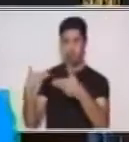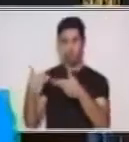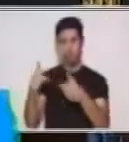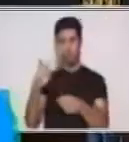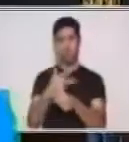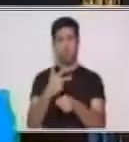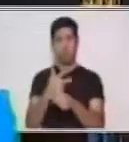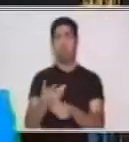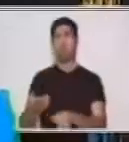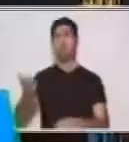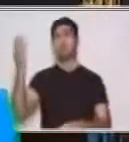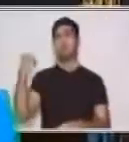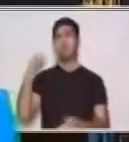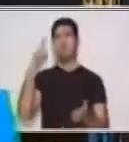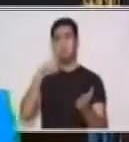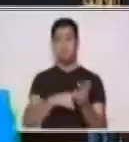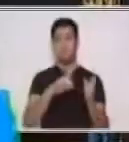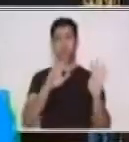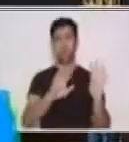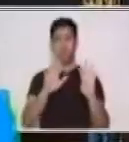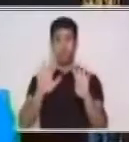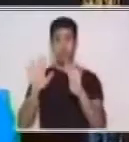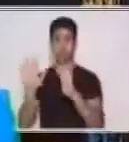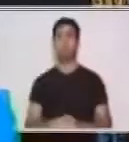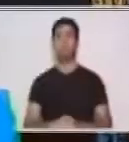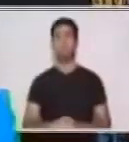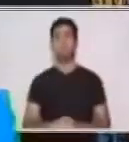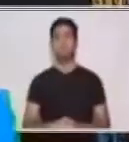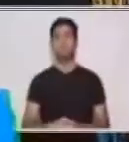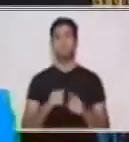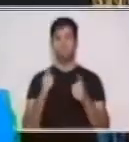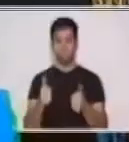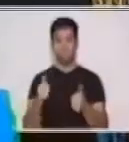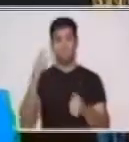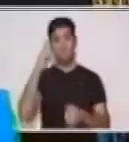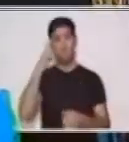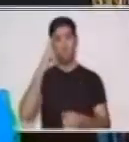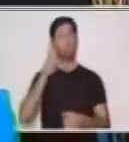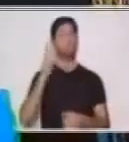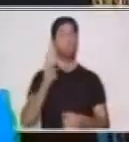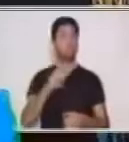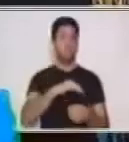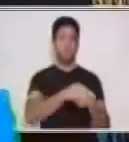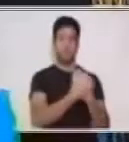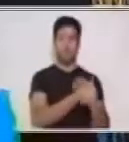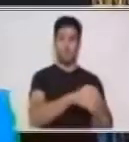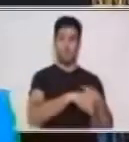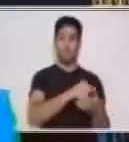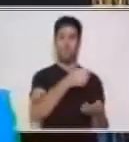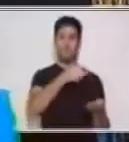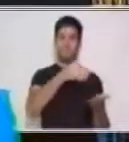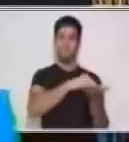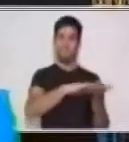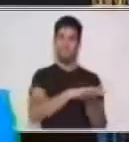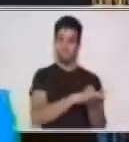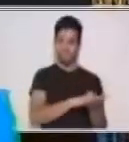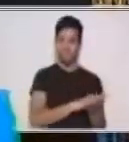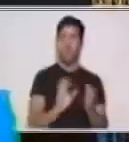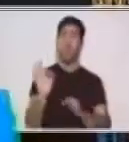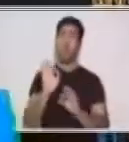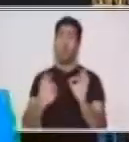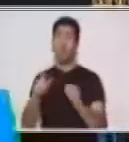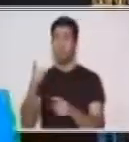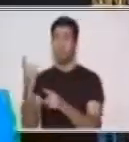cultural desde 1999 aquí en Guatemala. Te recordamos siempre lavarte las manos con agua o con